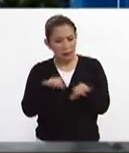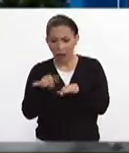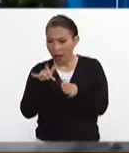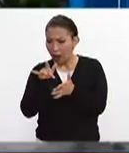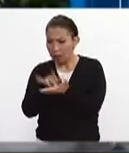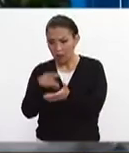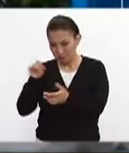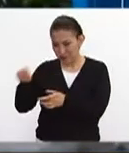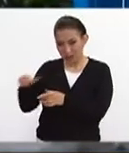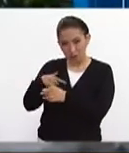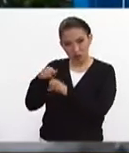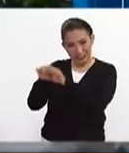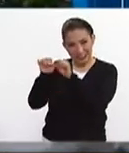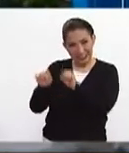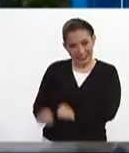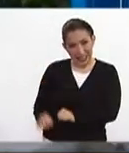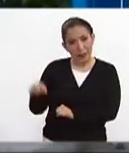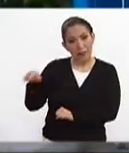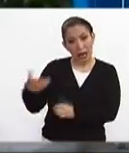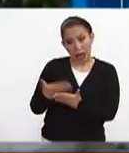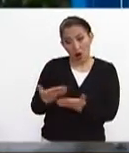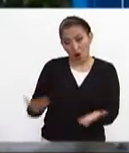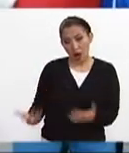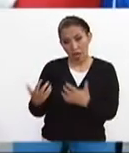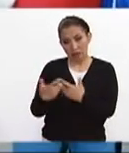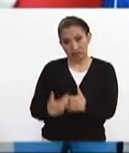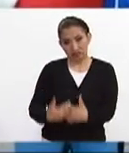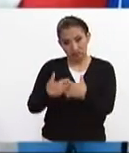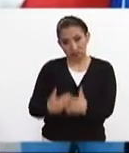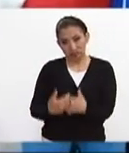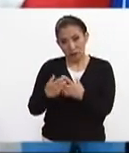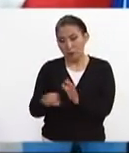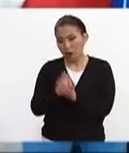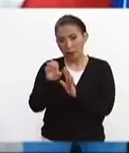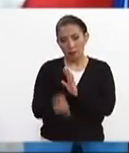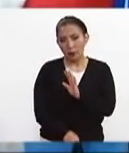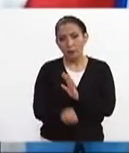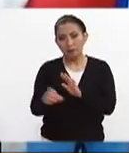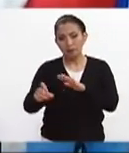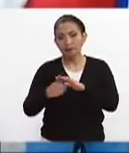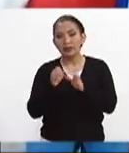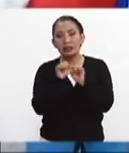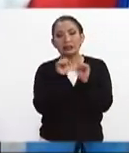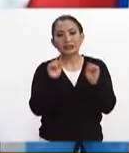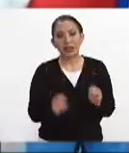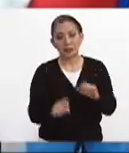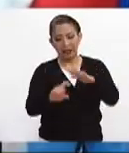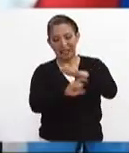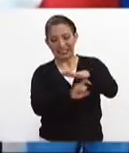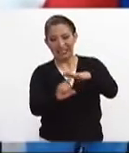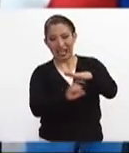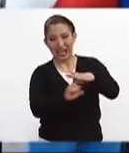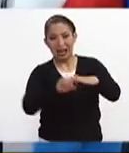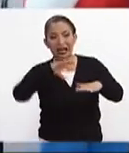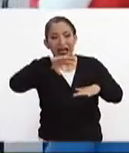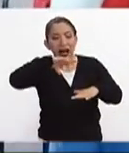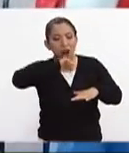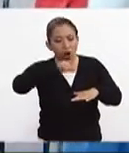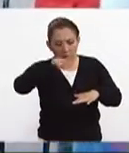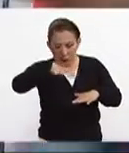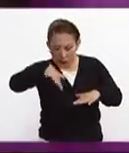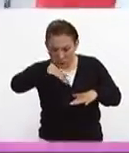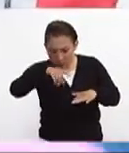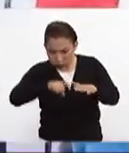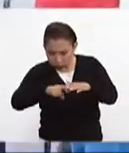apoyándonos en estos nuevos sistemas que ahora estamos usando, como es el sistema térmico de detector de